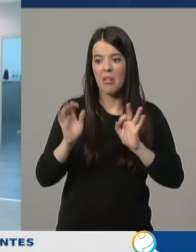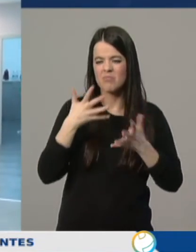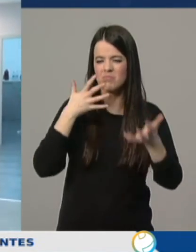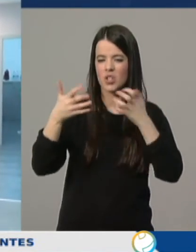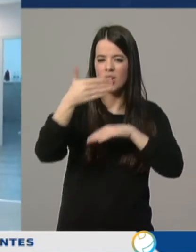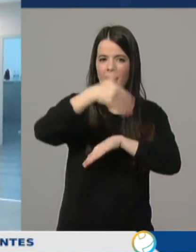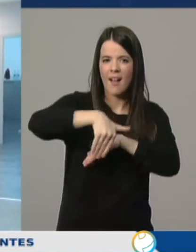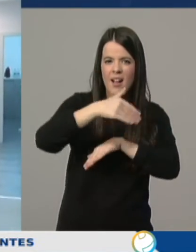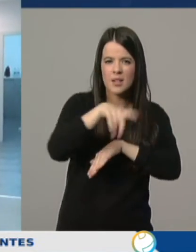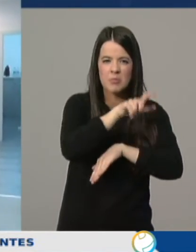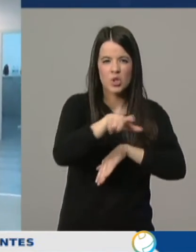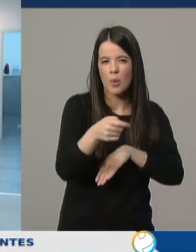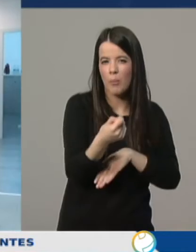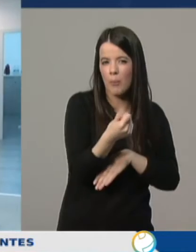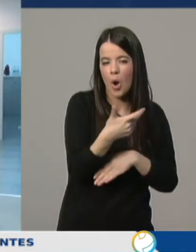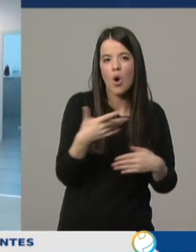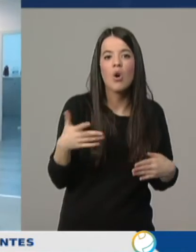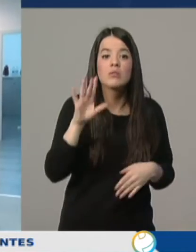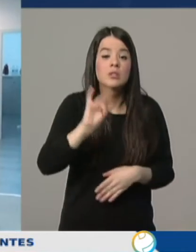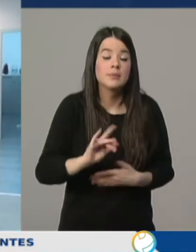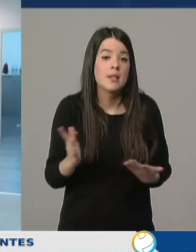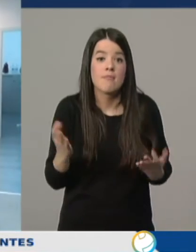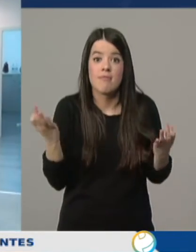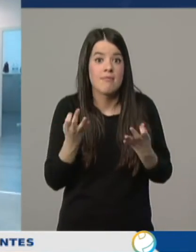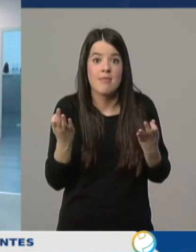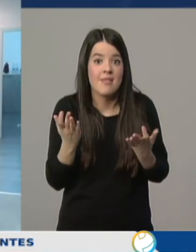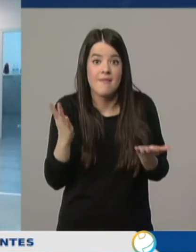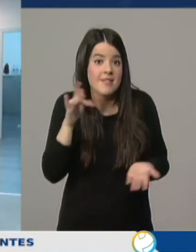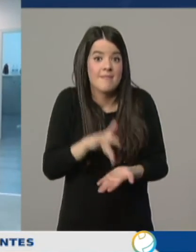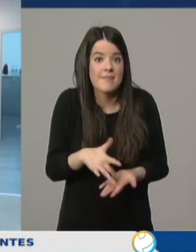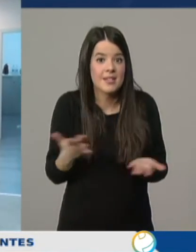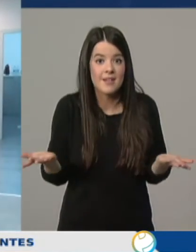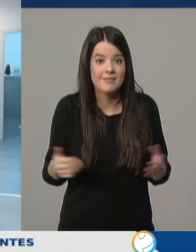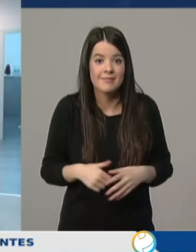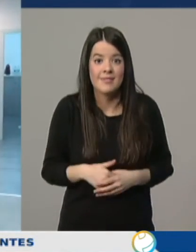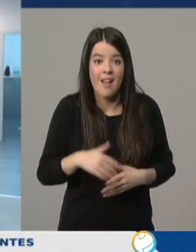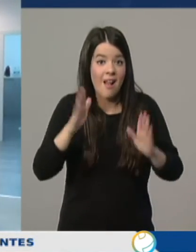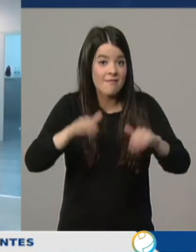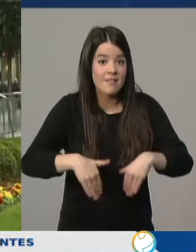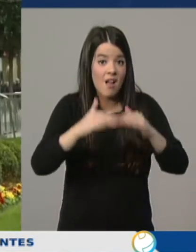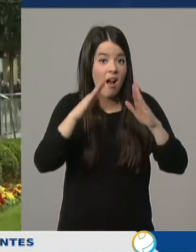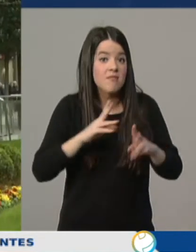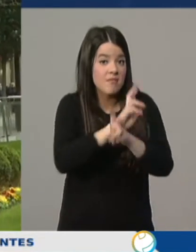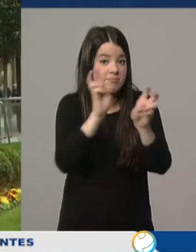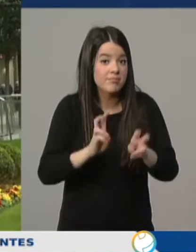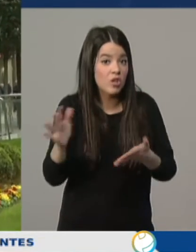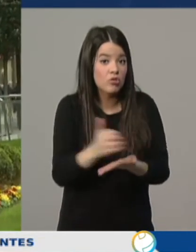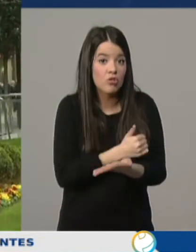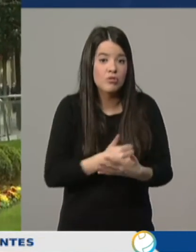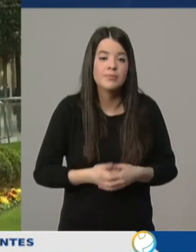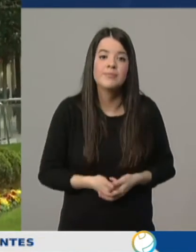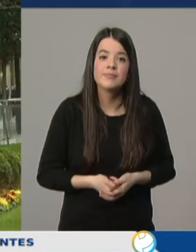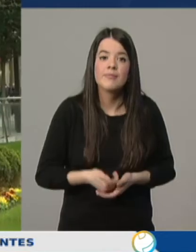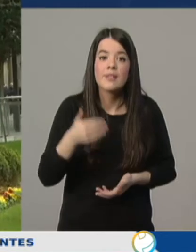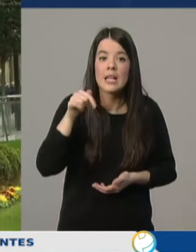bastante menos gente y sí, pero es que es lo que tiene que pasar, ¿no? Al final que nos quedemos todos en casa. Durante este fin de